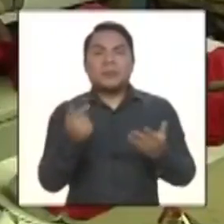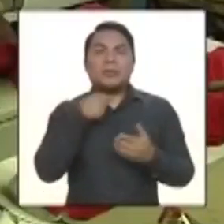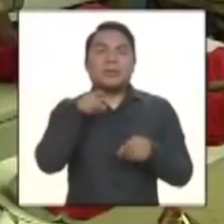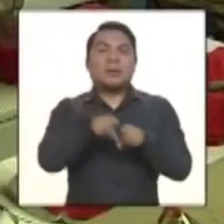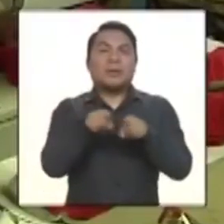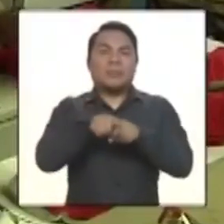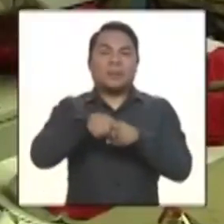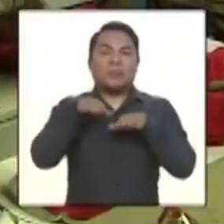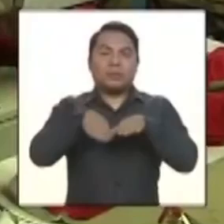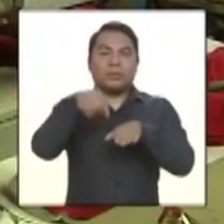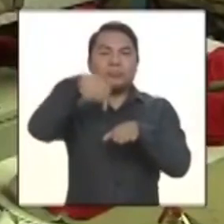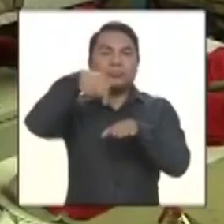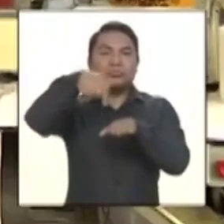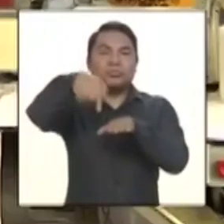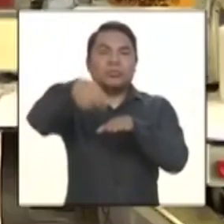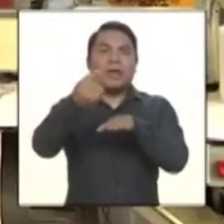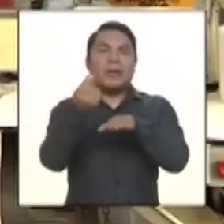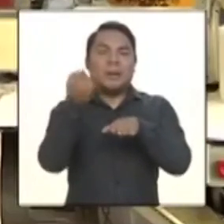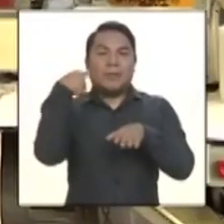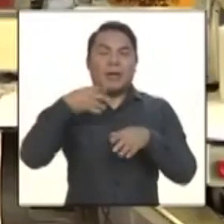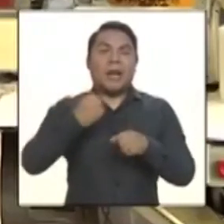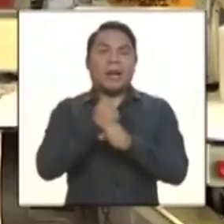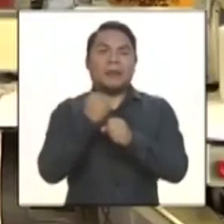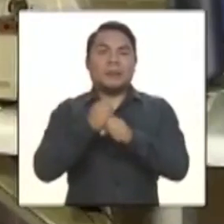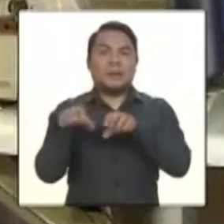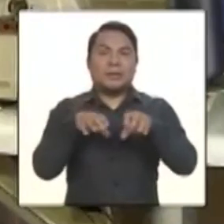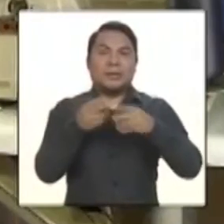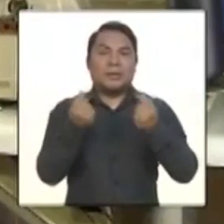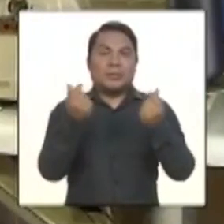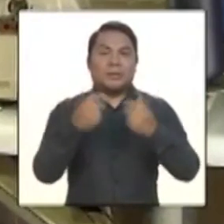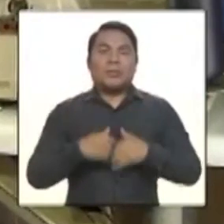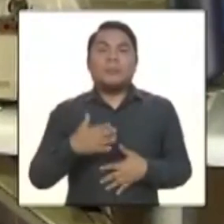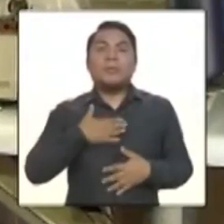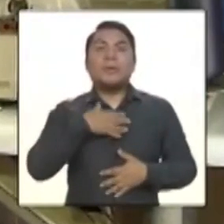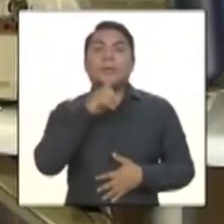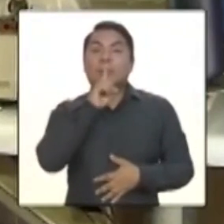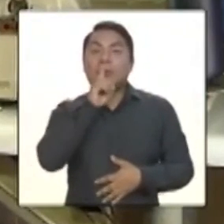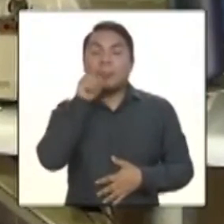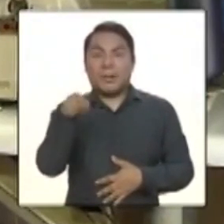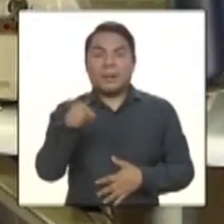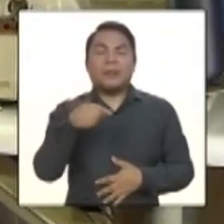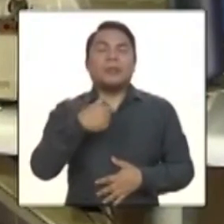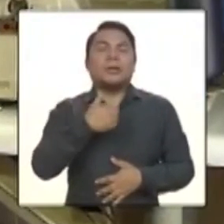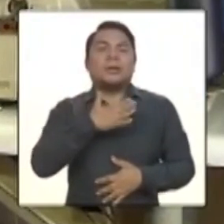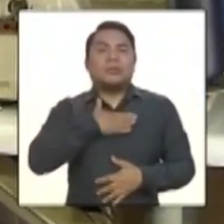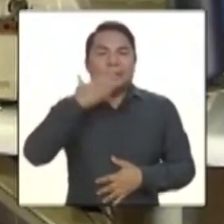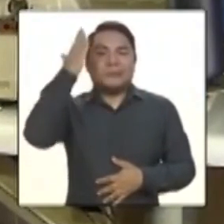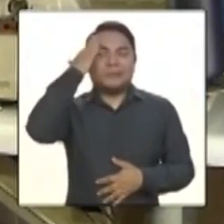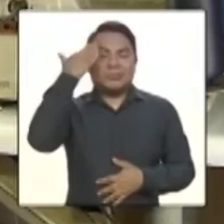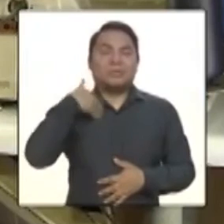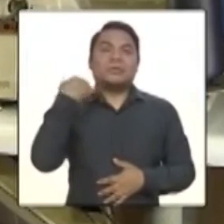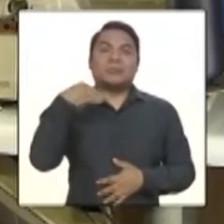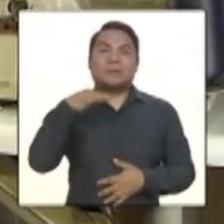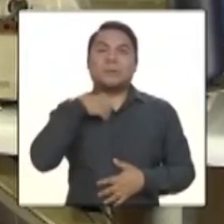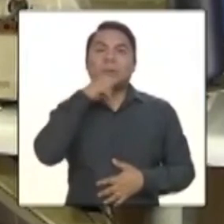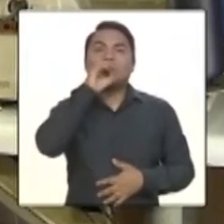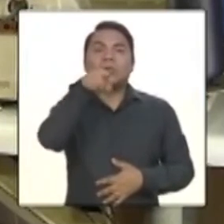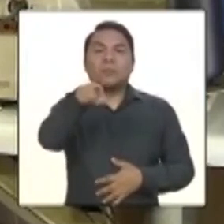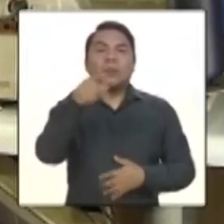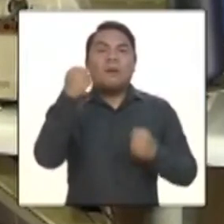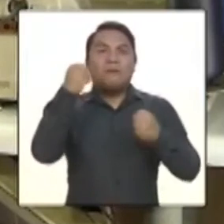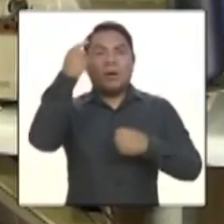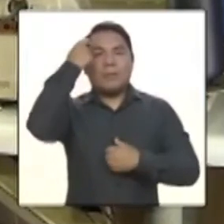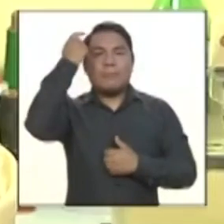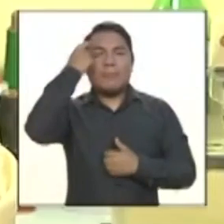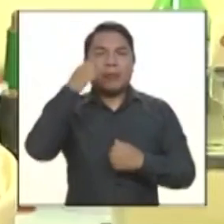es para hacer un trabajo completo, bien hecho. Papá, yo sé y siempre te lo he dicho que tú tienes esa fuerza mental,